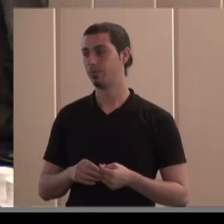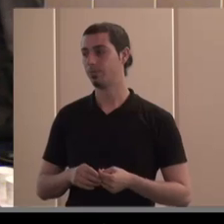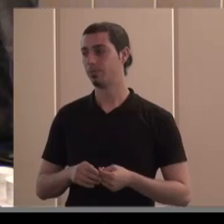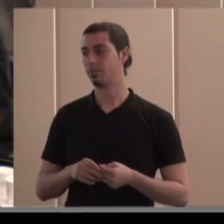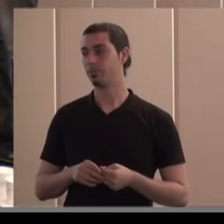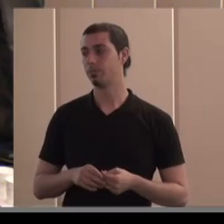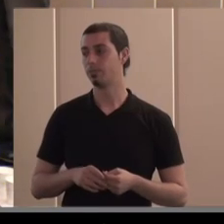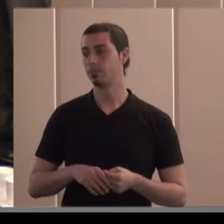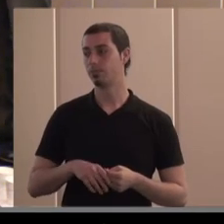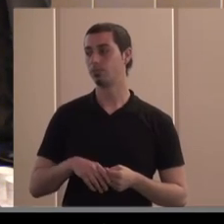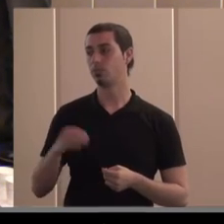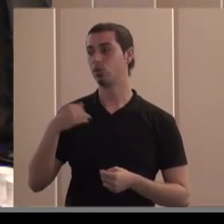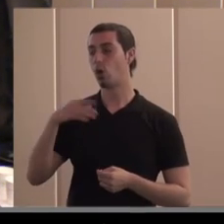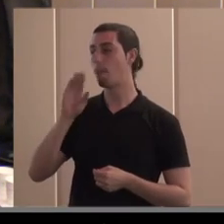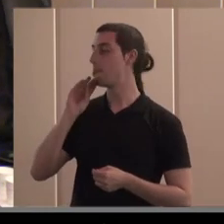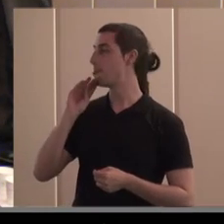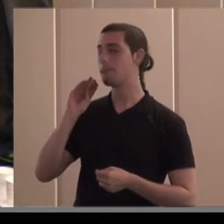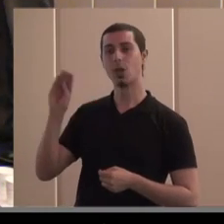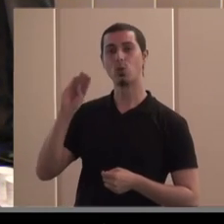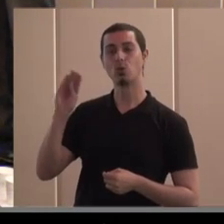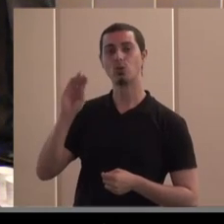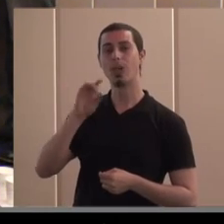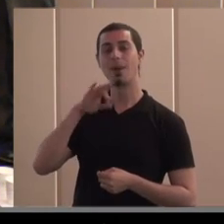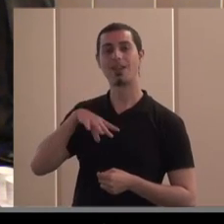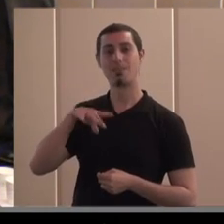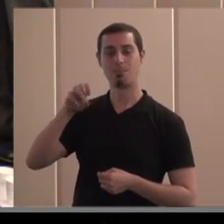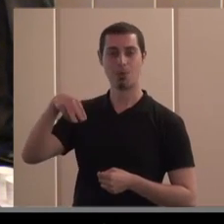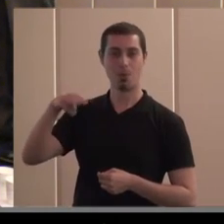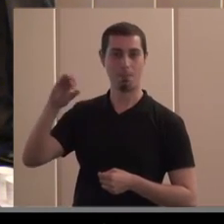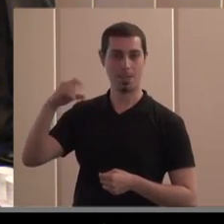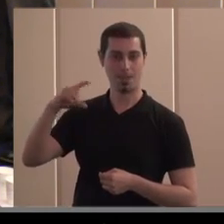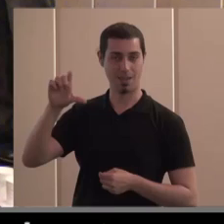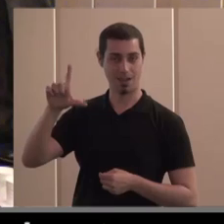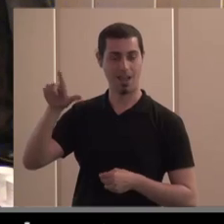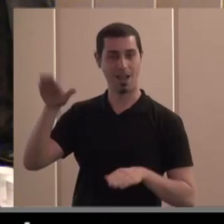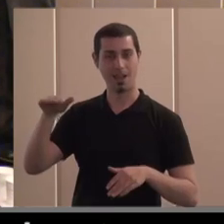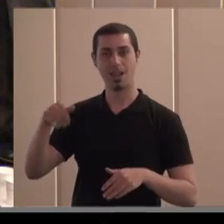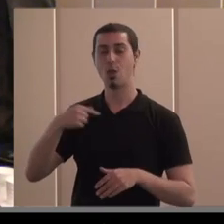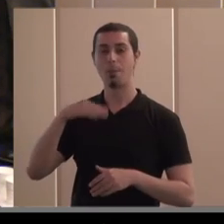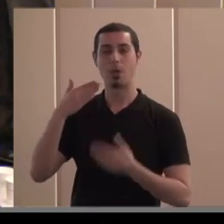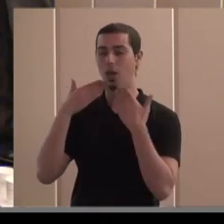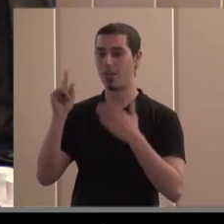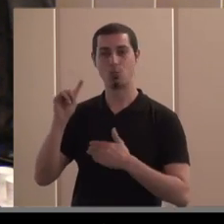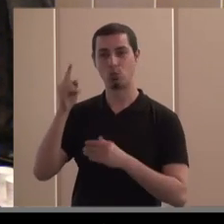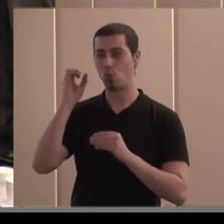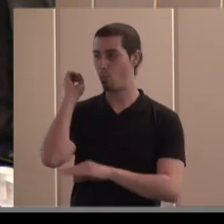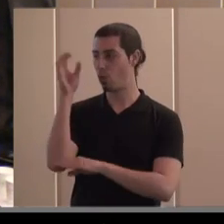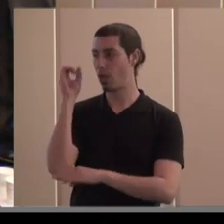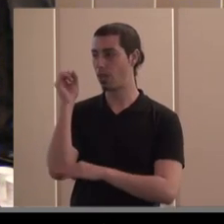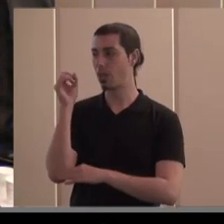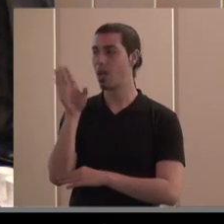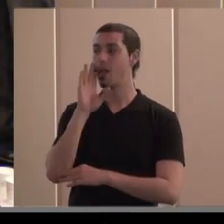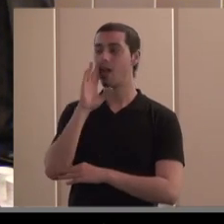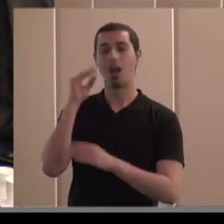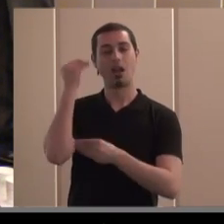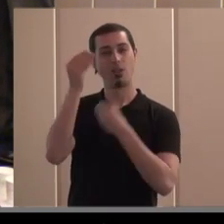hola yo era una pregunta para Miguel Ángel lo primero agradecer su ponencia yo creo que el conjunto